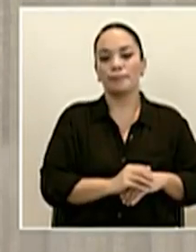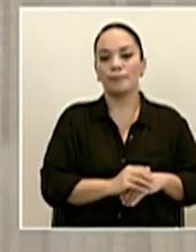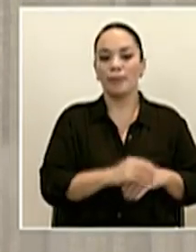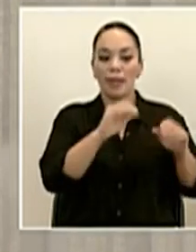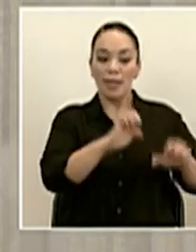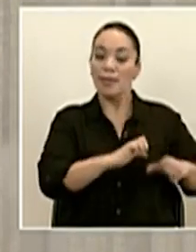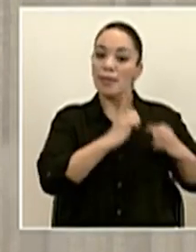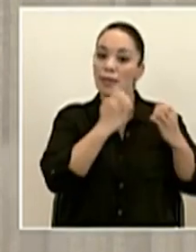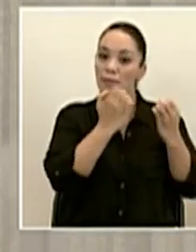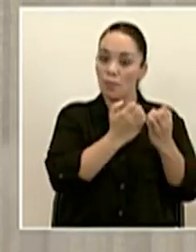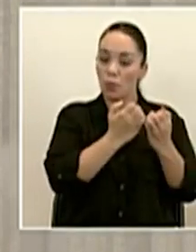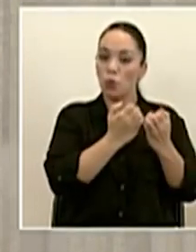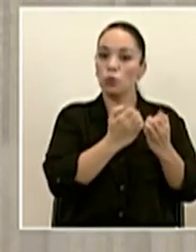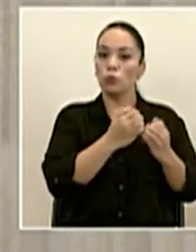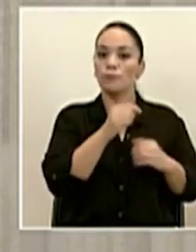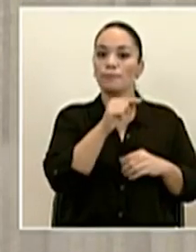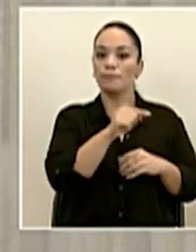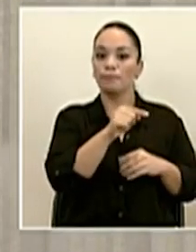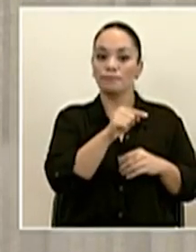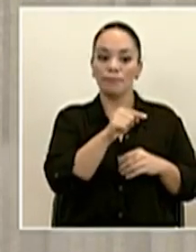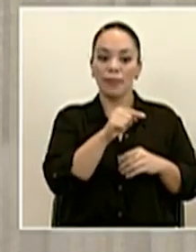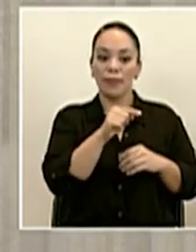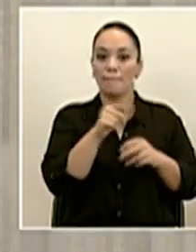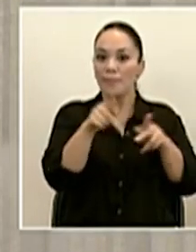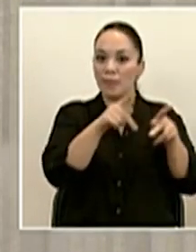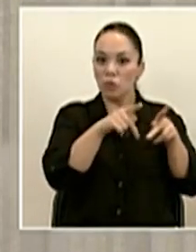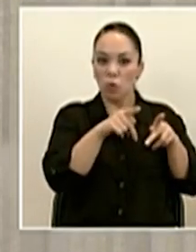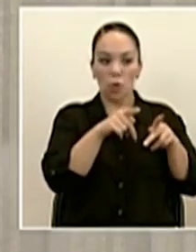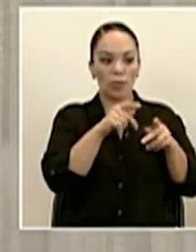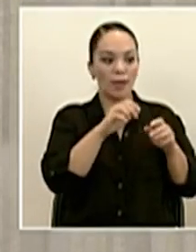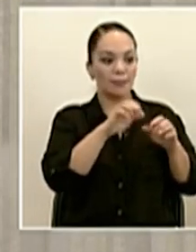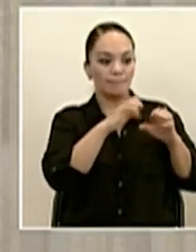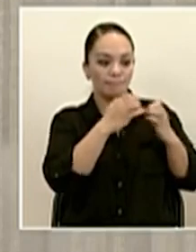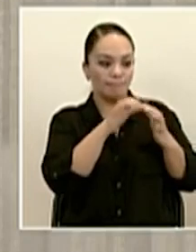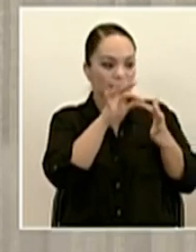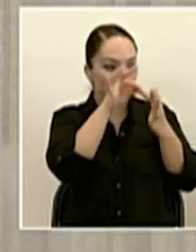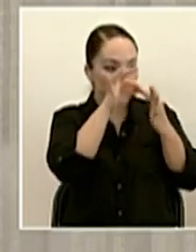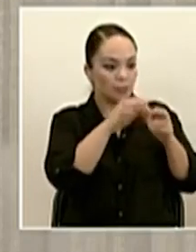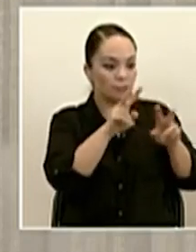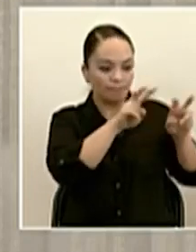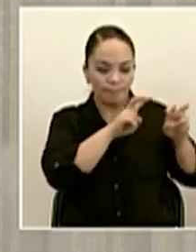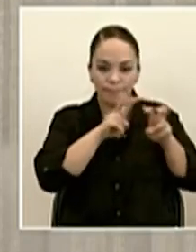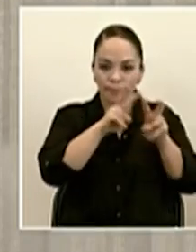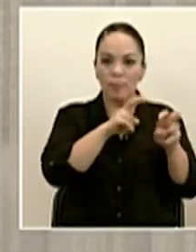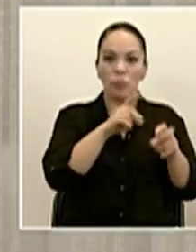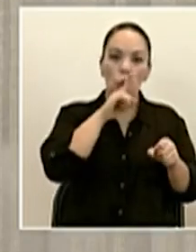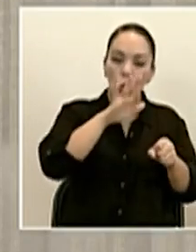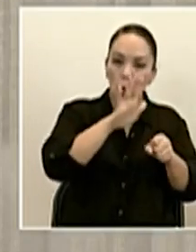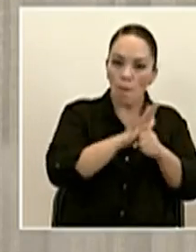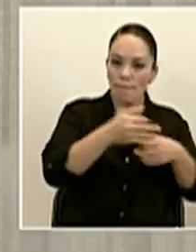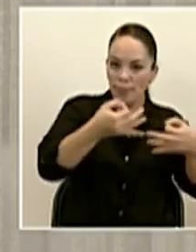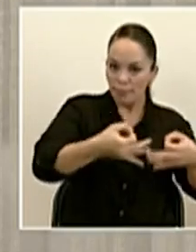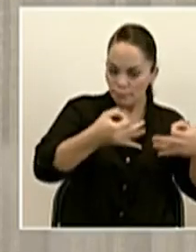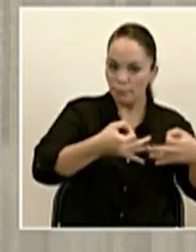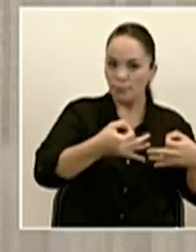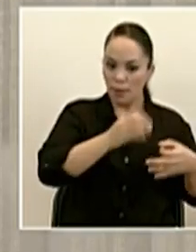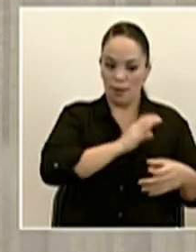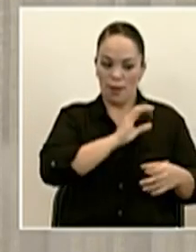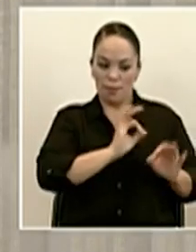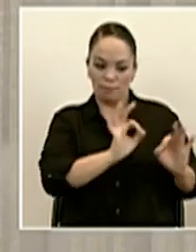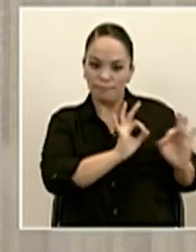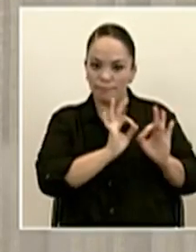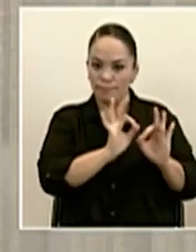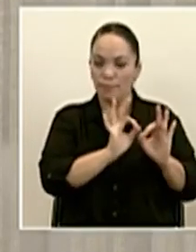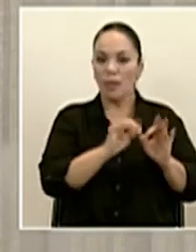que se especializan en estos análisis de cumplimiento, especificaciones y control de calidad estarán